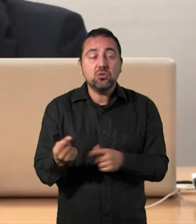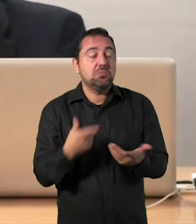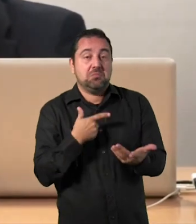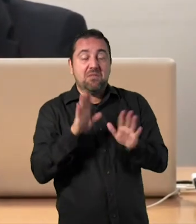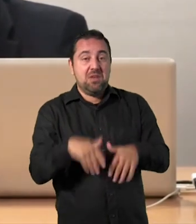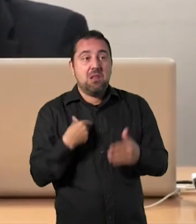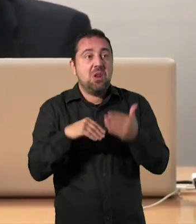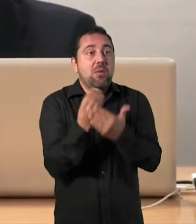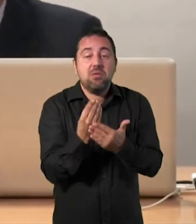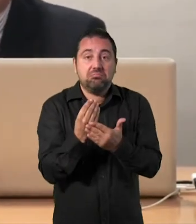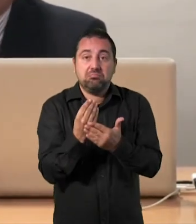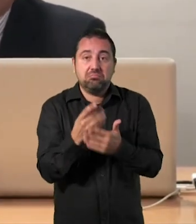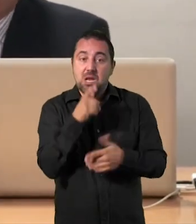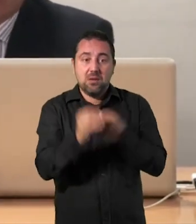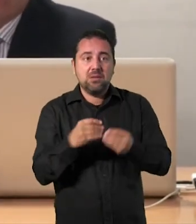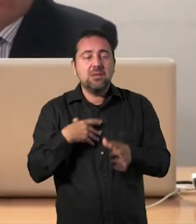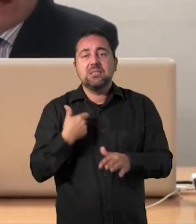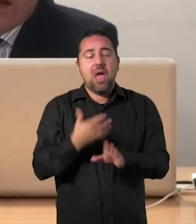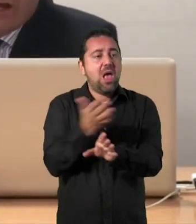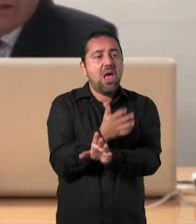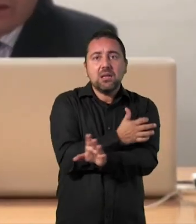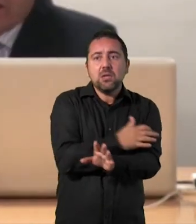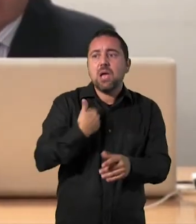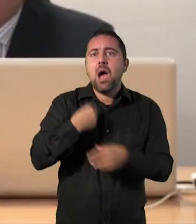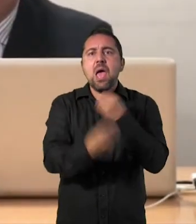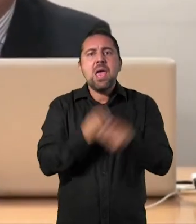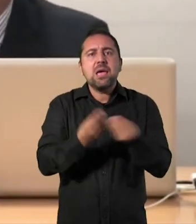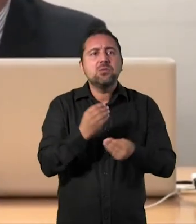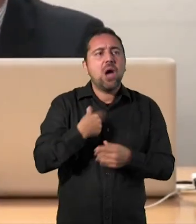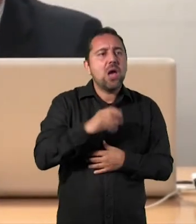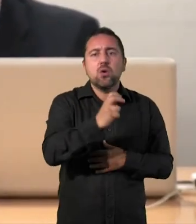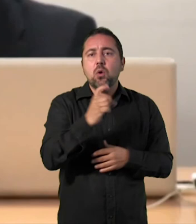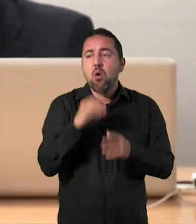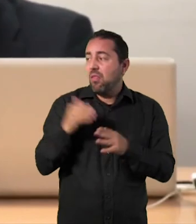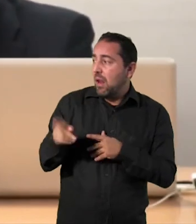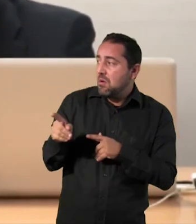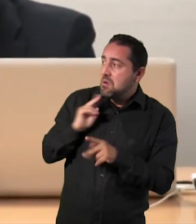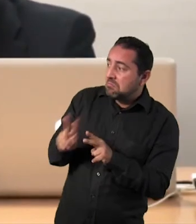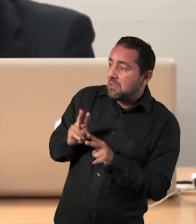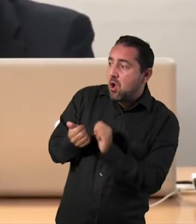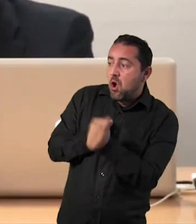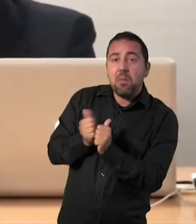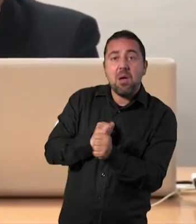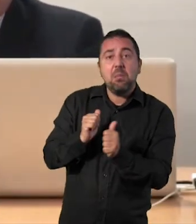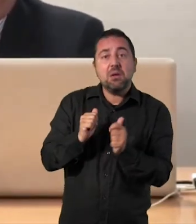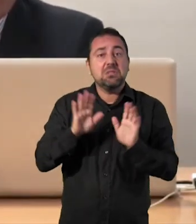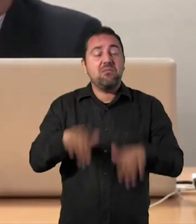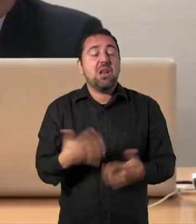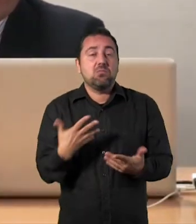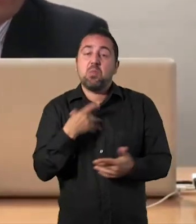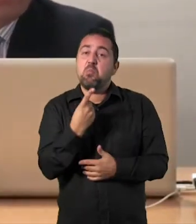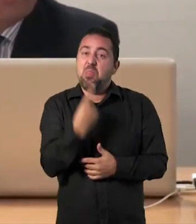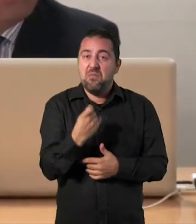otros, para hacer lo que han hecho ya anteriormente o lo que están haciendo los de al lado,